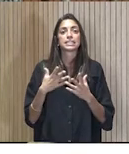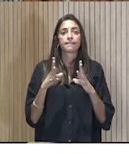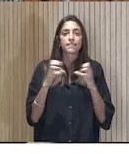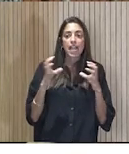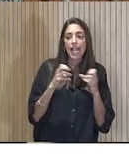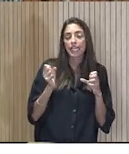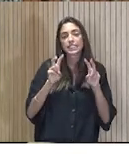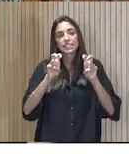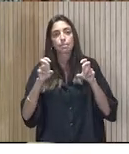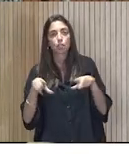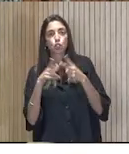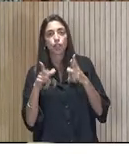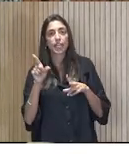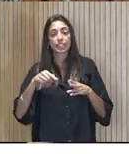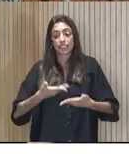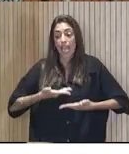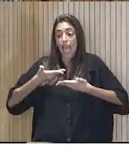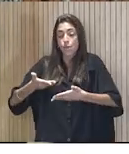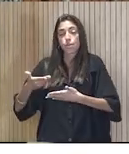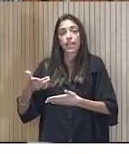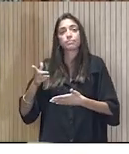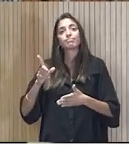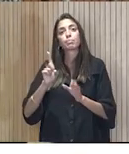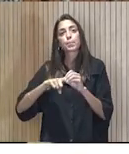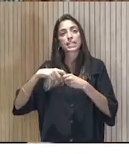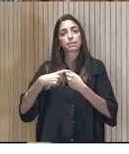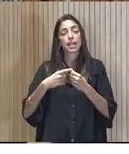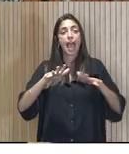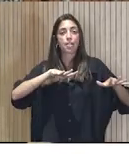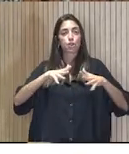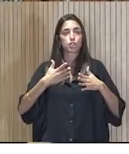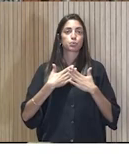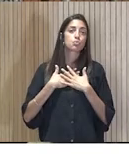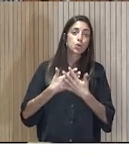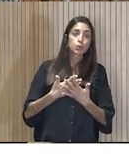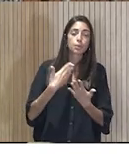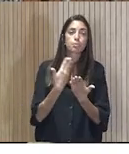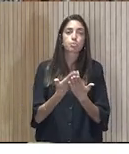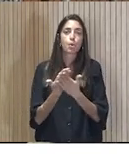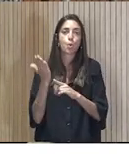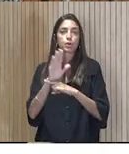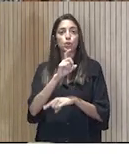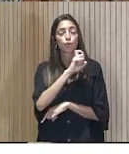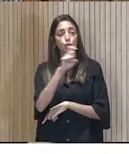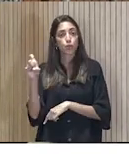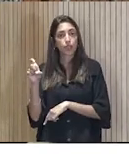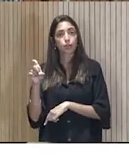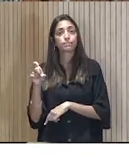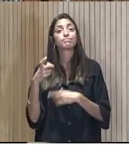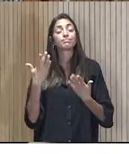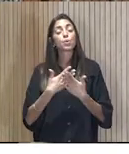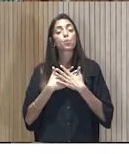ganas de ayudar han hecho que participe en varias acciones de voluntariado propuestas por la Fundación. Entre ellas, el voluntariado